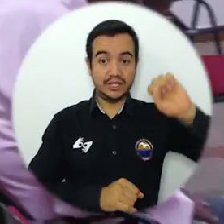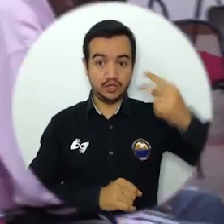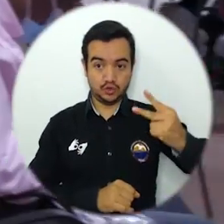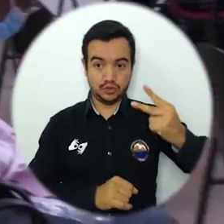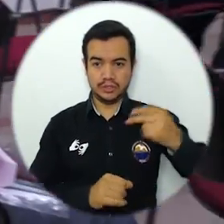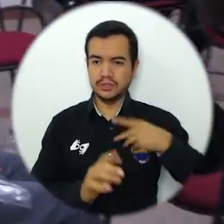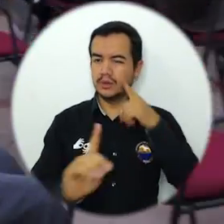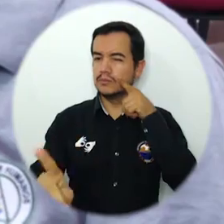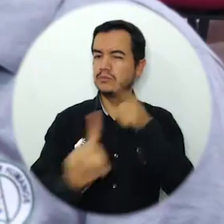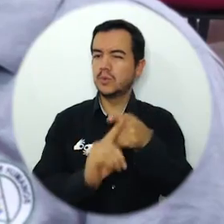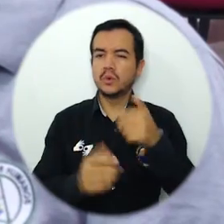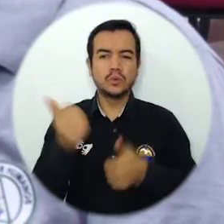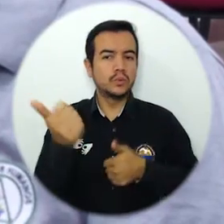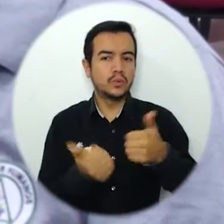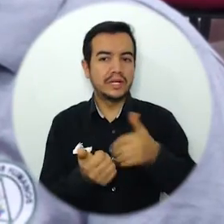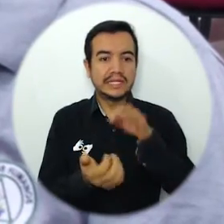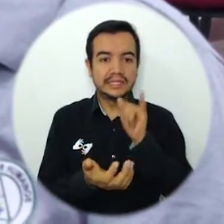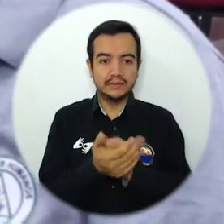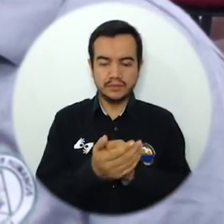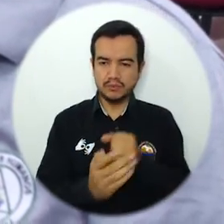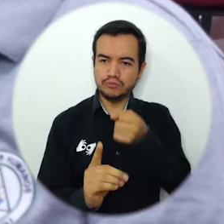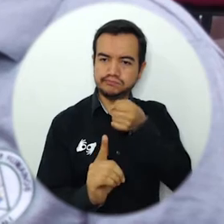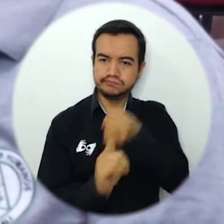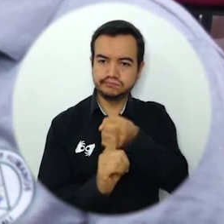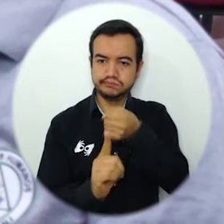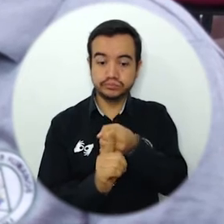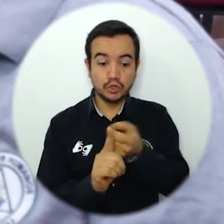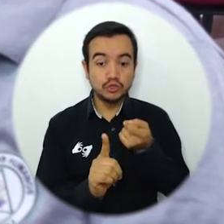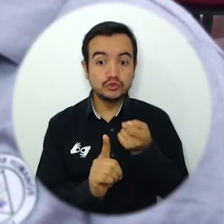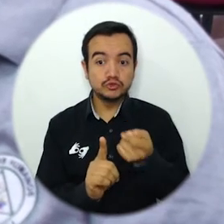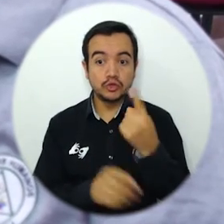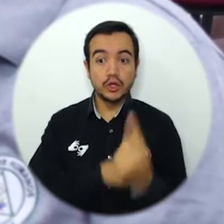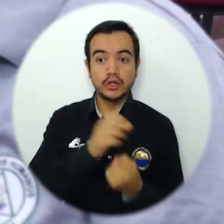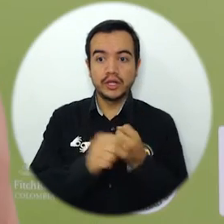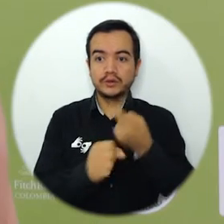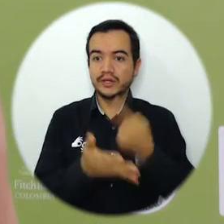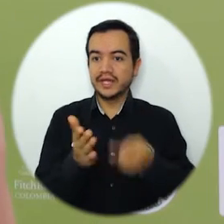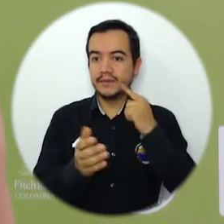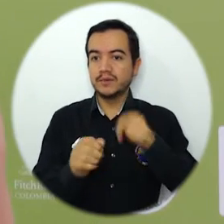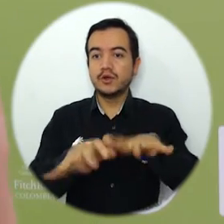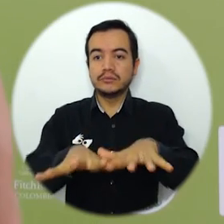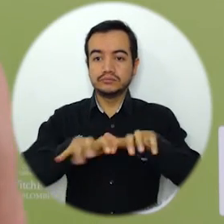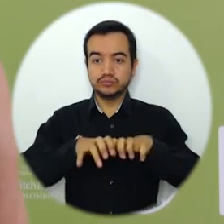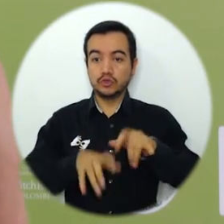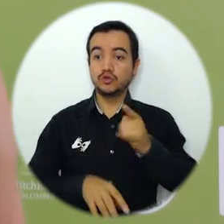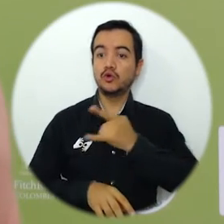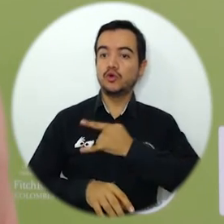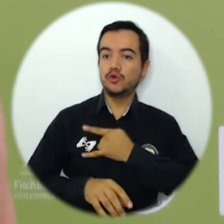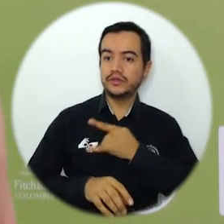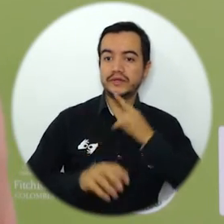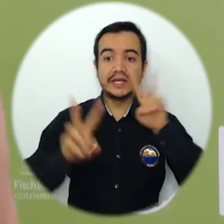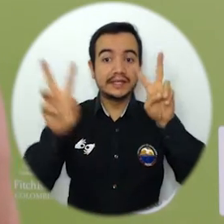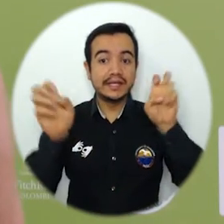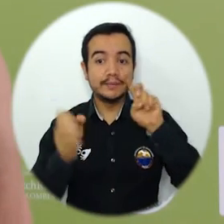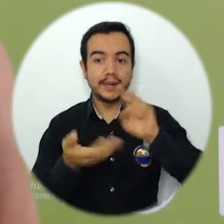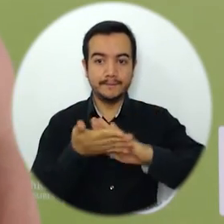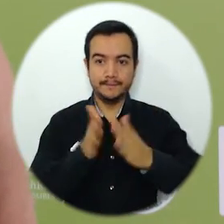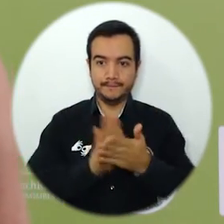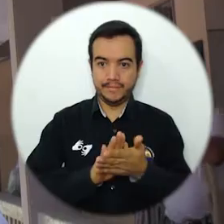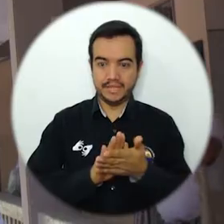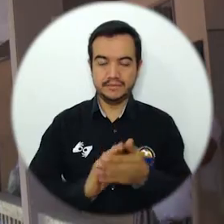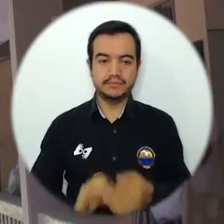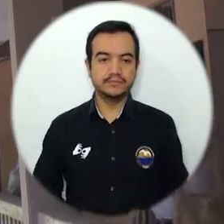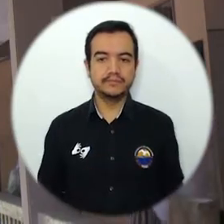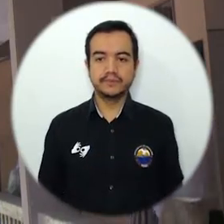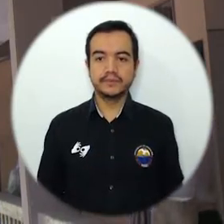objetivo primordial lograr desarrollar en forma el próximo año las asambleas universitarias por la